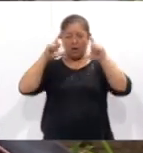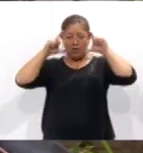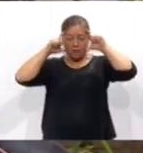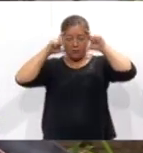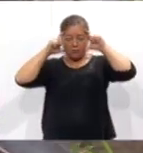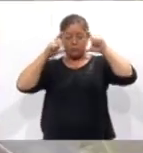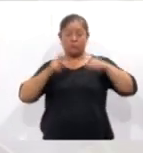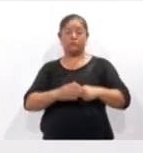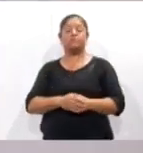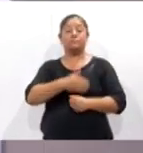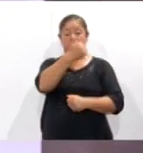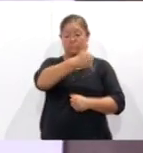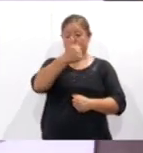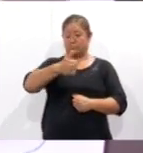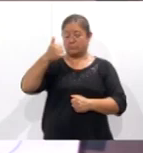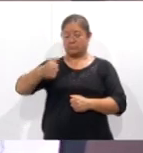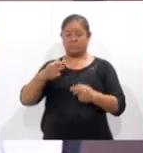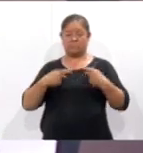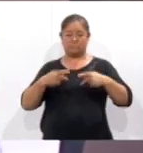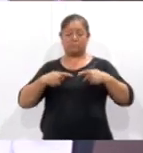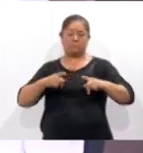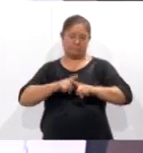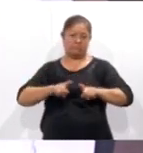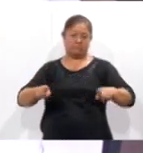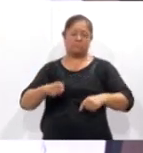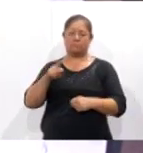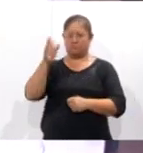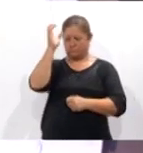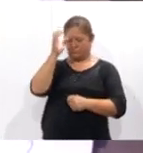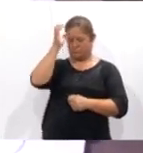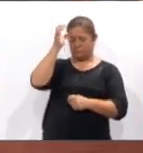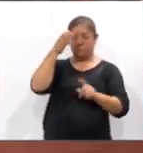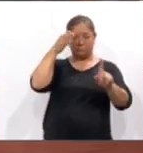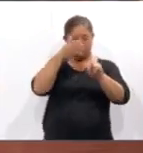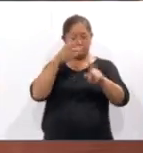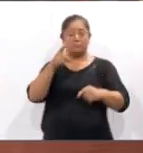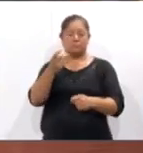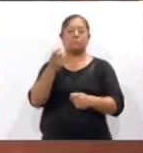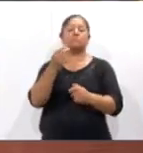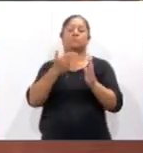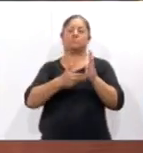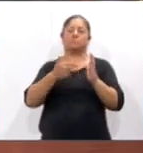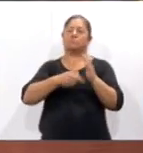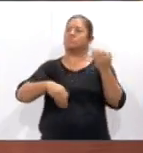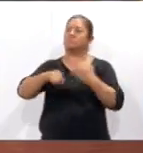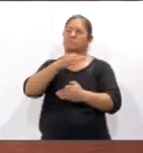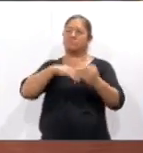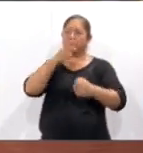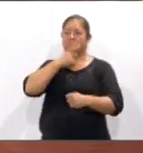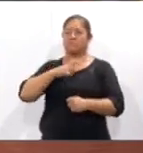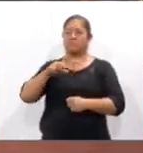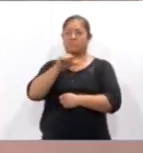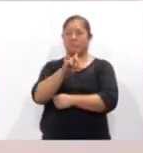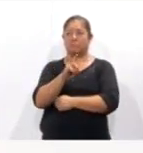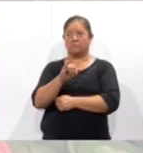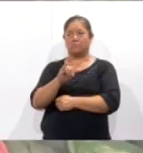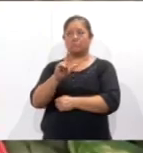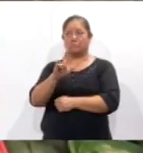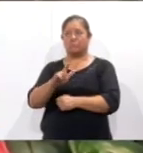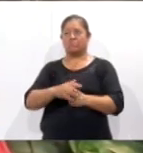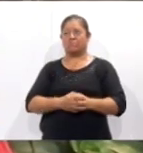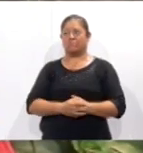cada persona eso. Crear conciencia es el objetivo, por ello estos talleres son para todo el público, expresó Adila Aranzobia Juárez.